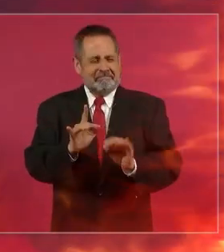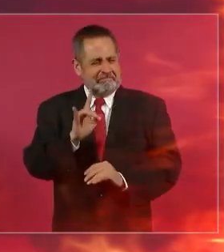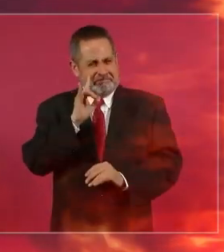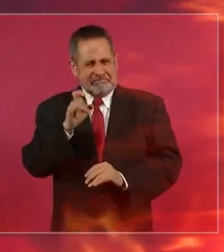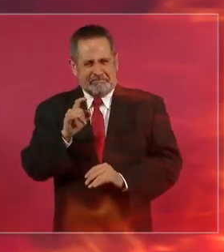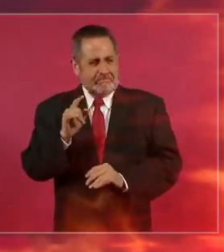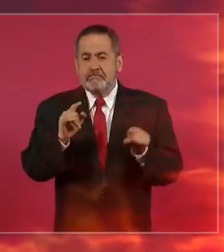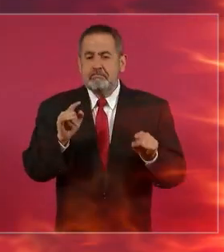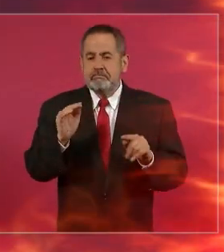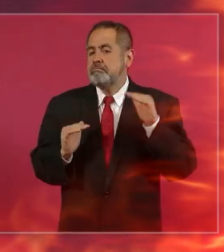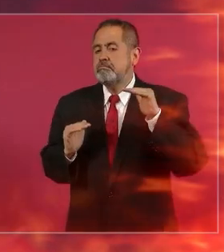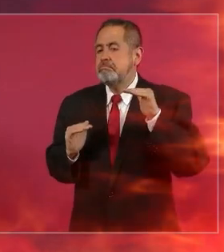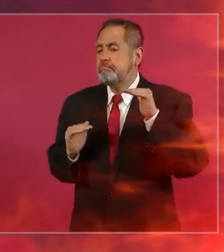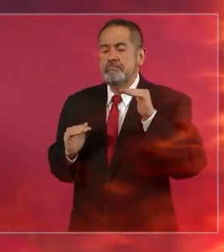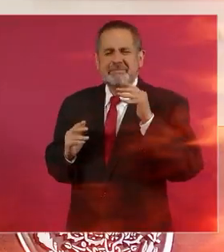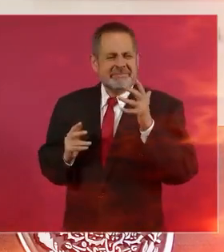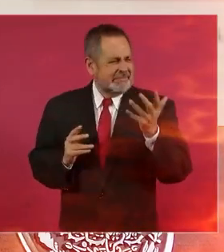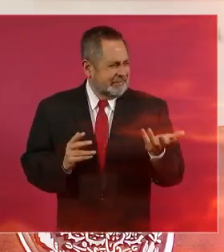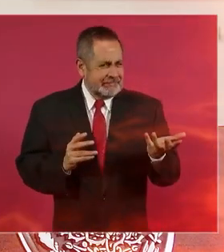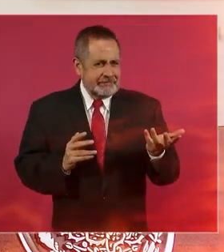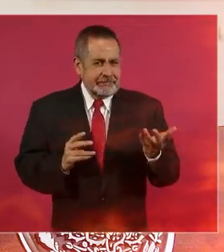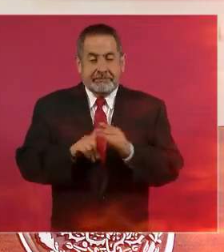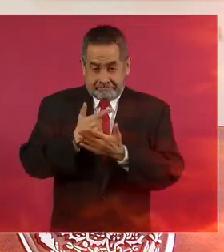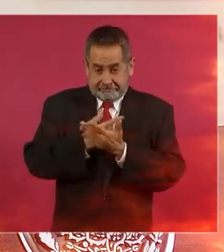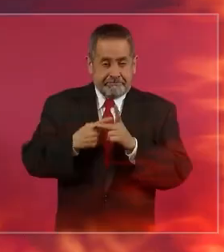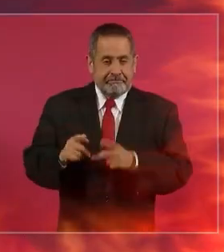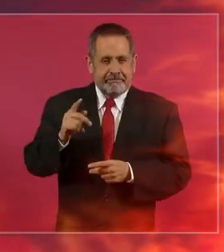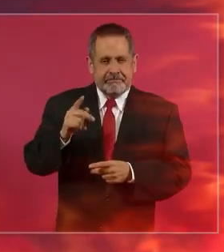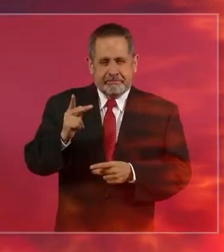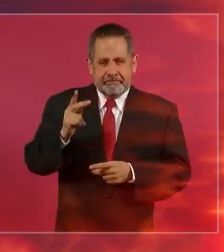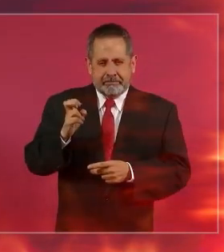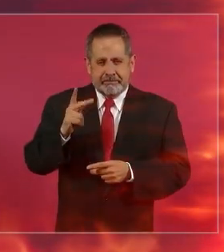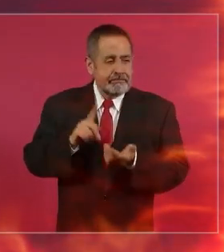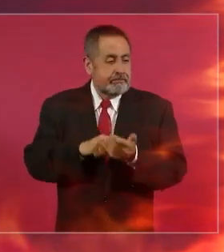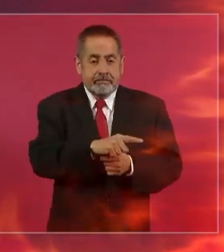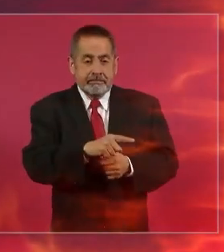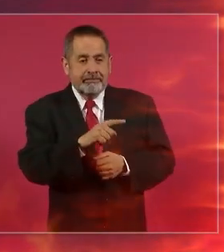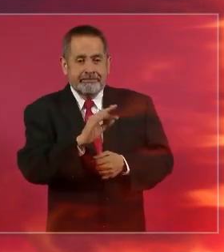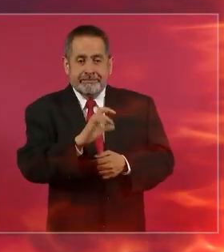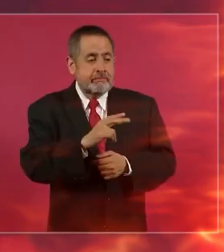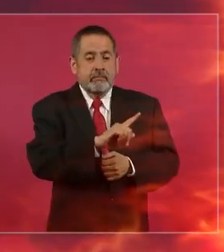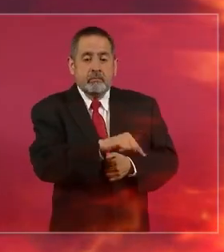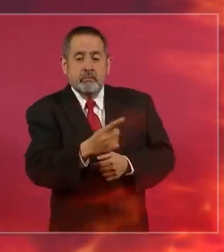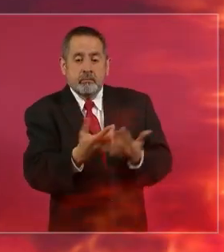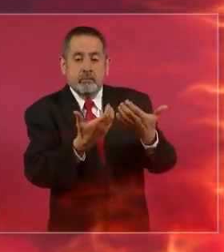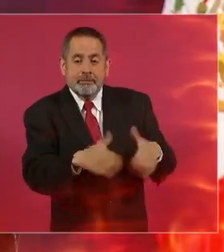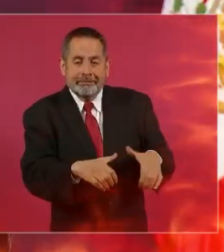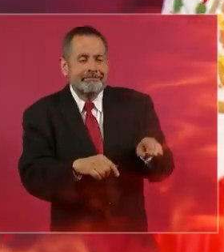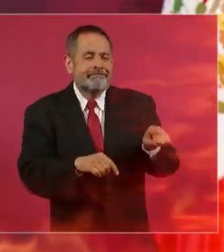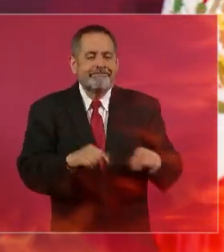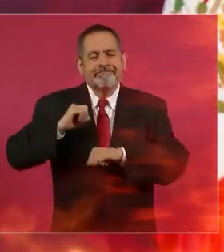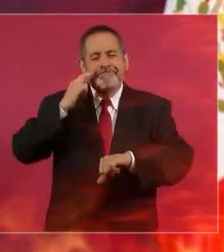a lo planeado tengo el documento dice esto es algo que lópez no había dicho yo no recuerdo que haya dicho que tuviera algún